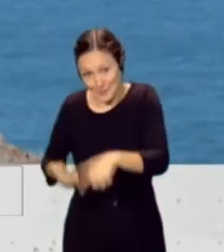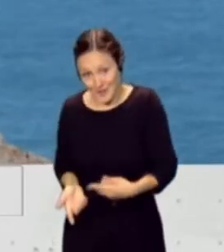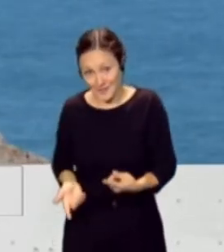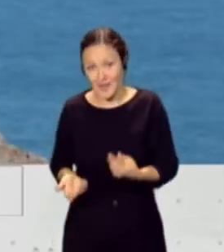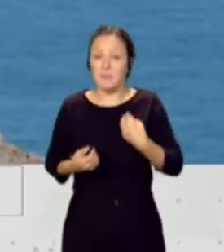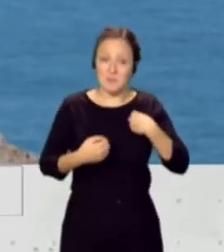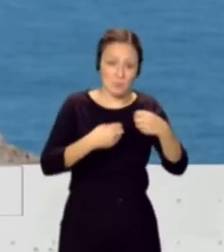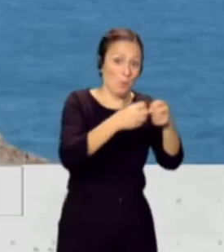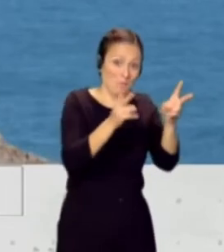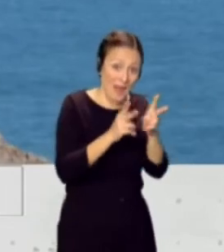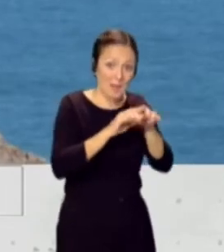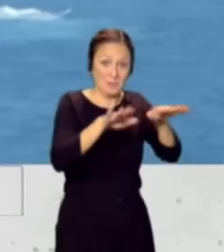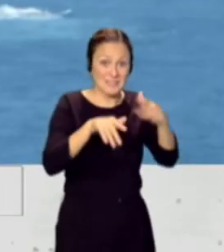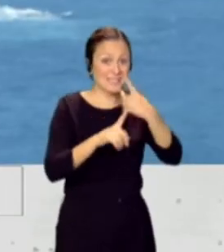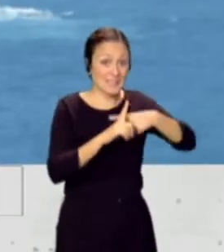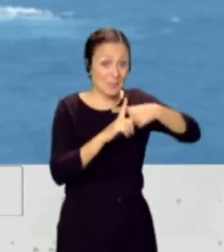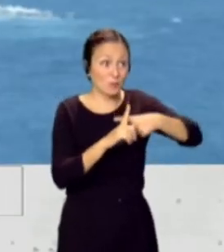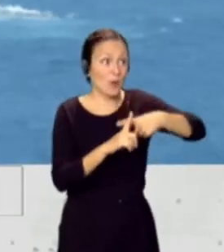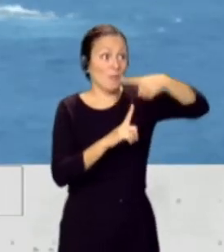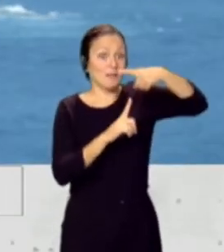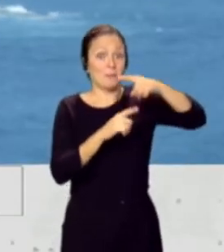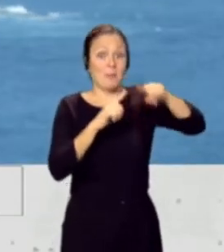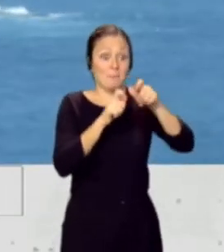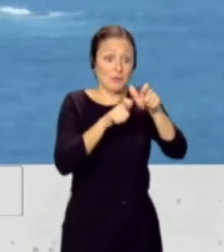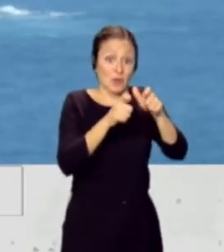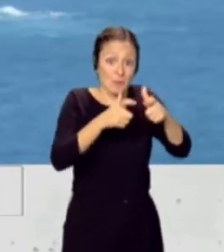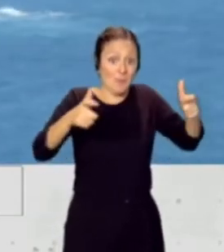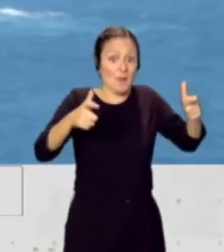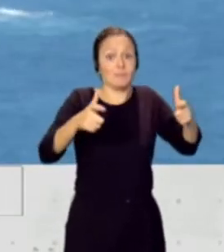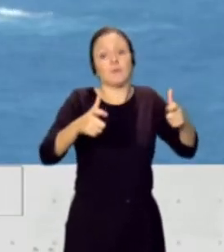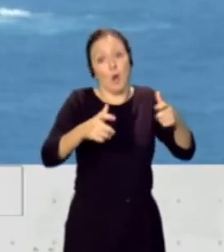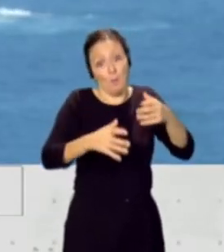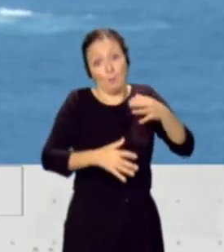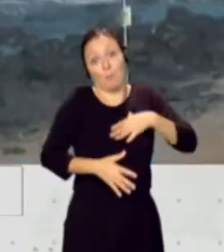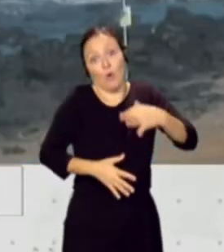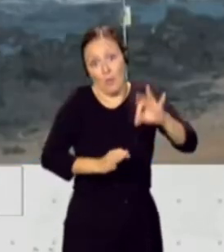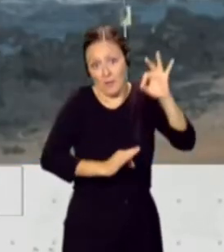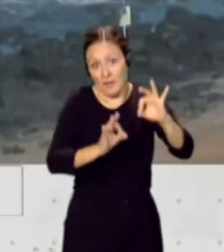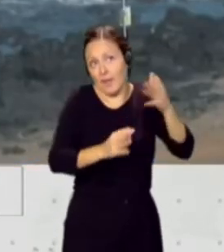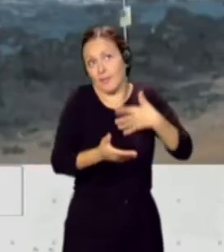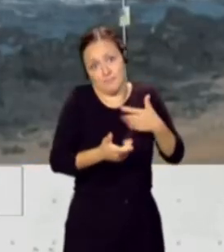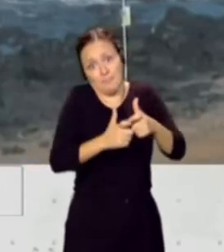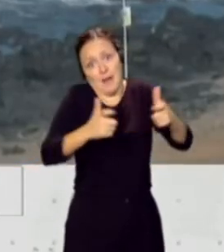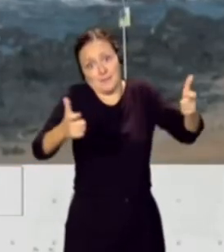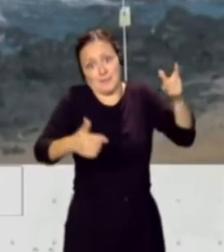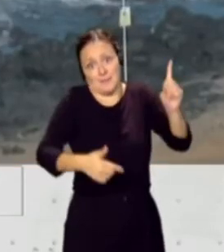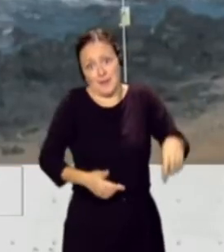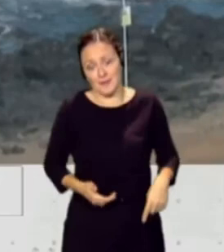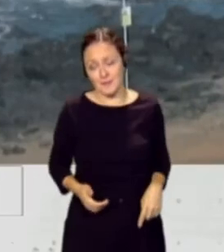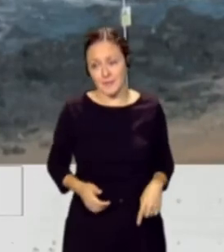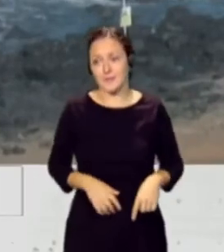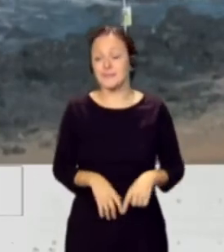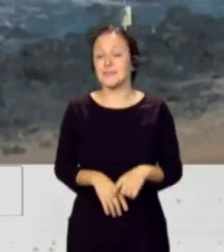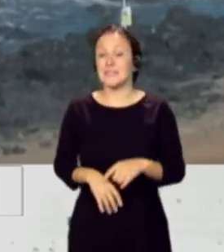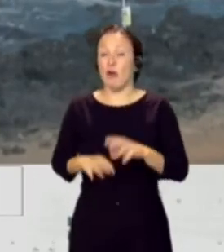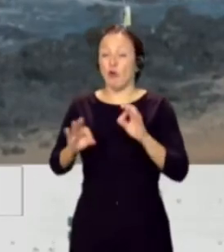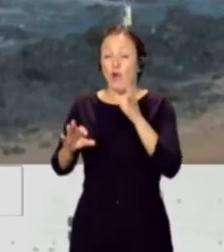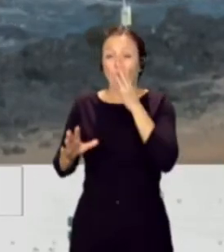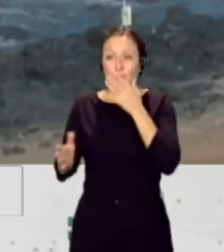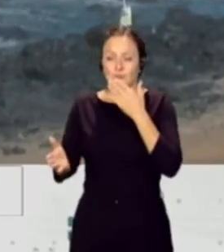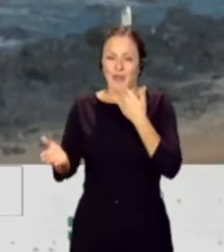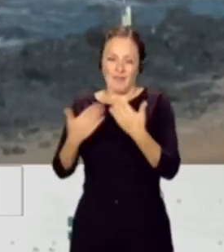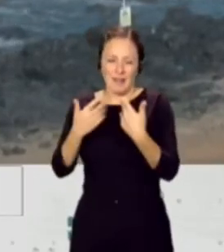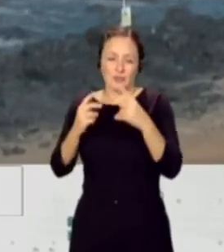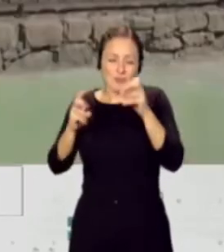también la probabilidad de accidentes lógicamente es mayor Bueno, antes de despedirte estamos hablando son muchísimos datos los que queremos